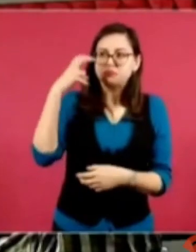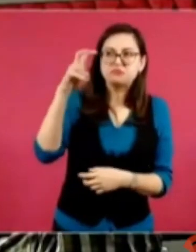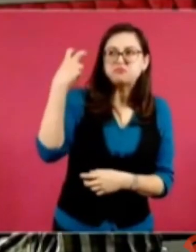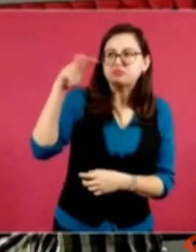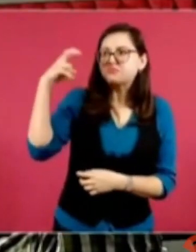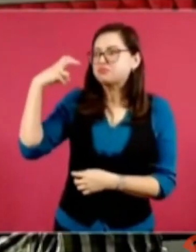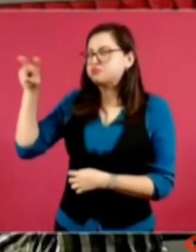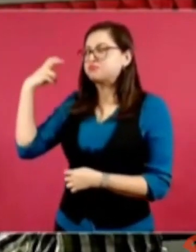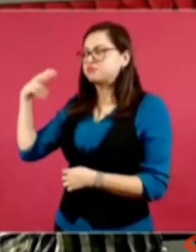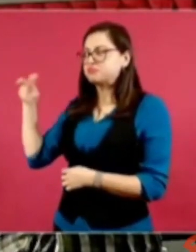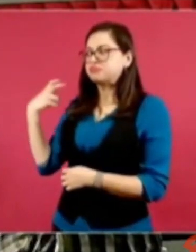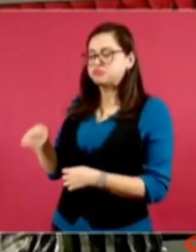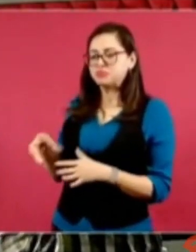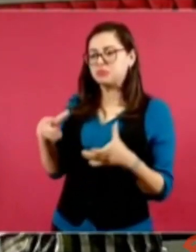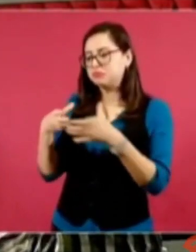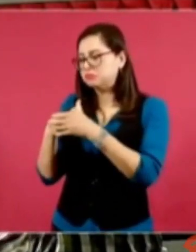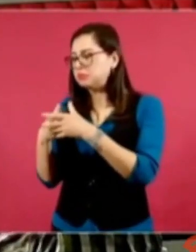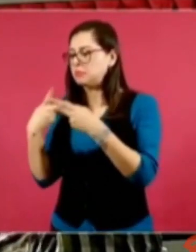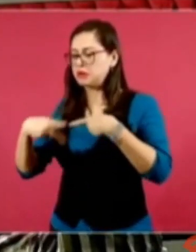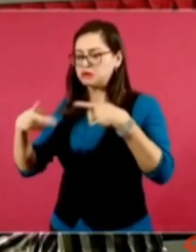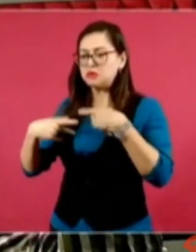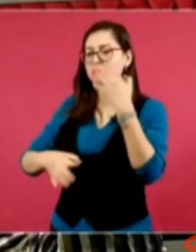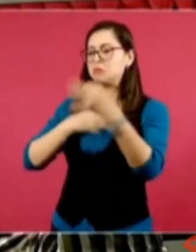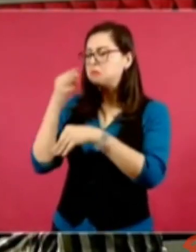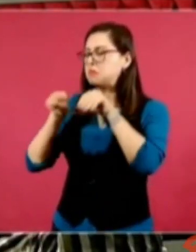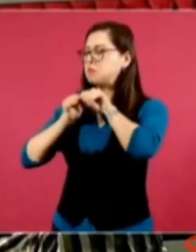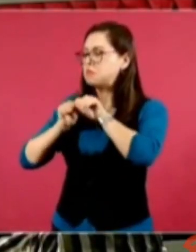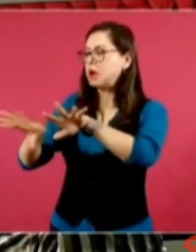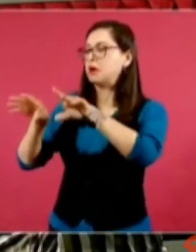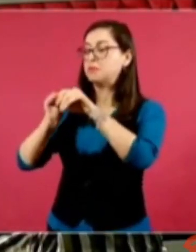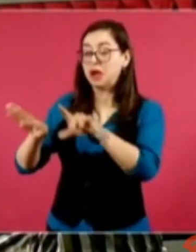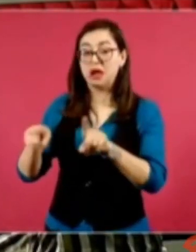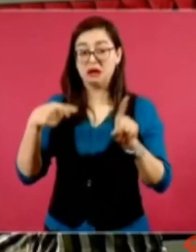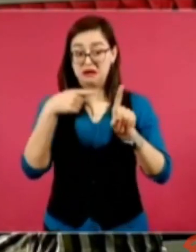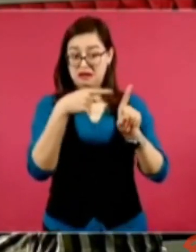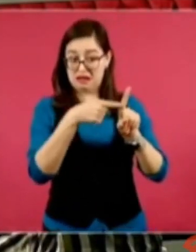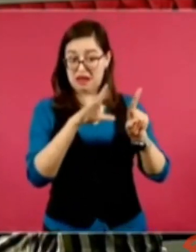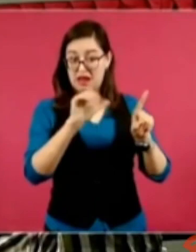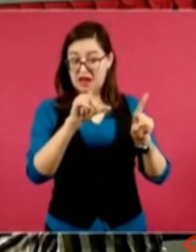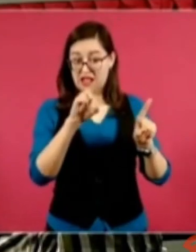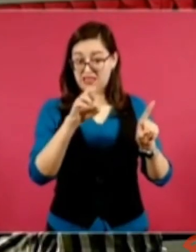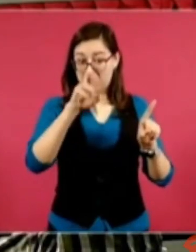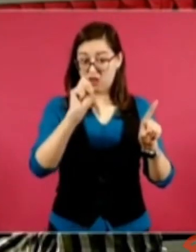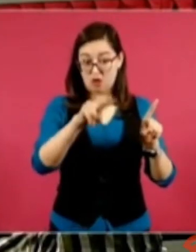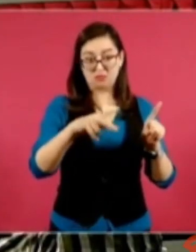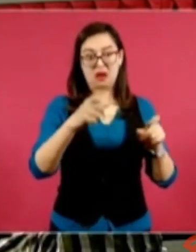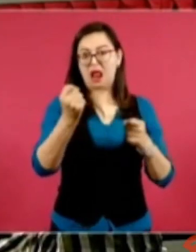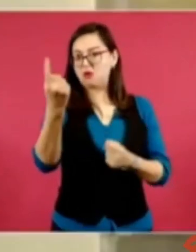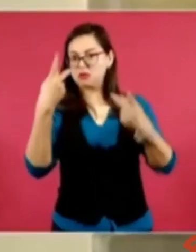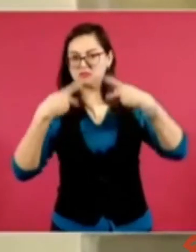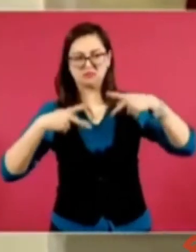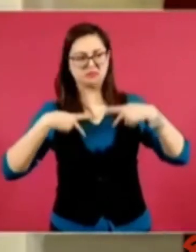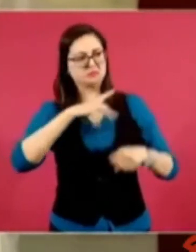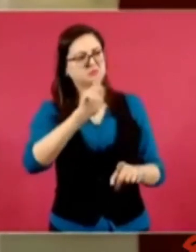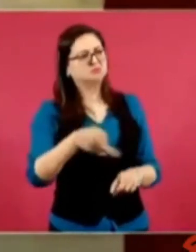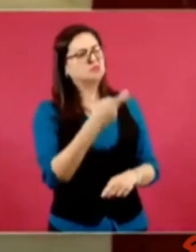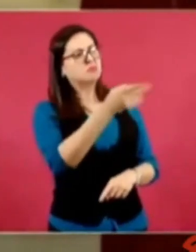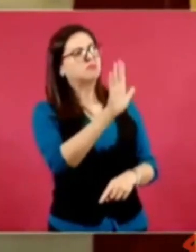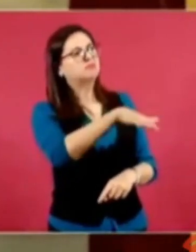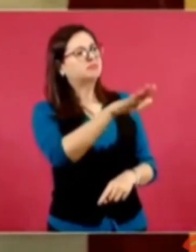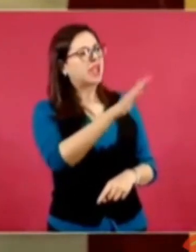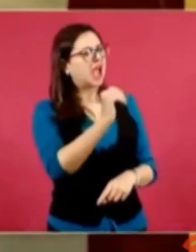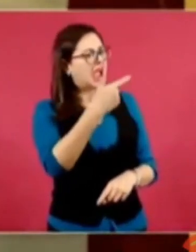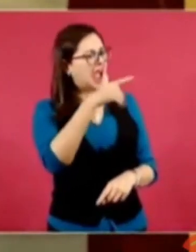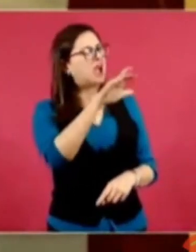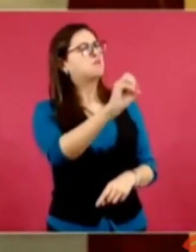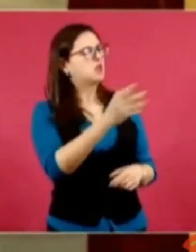me ignoraron y este como decía Gandhi primero